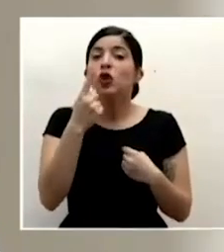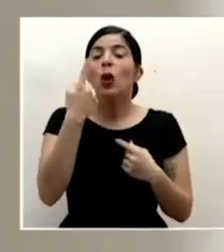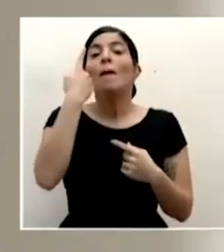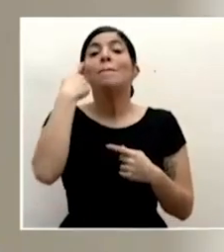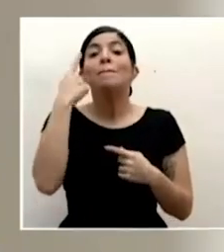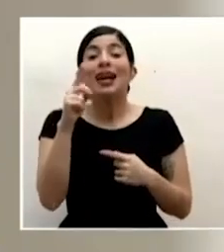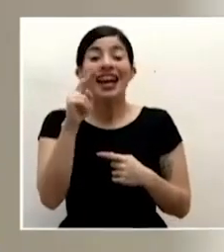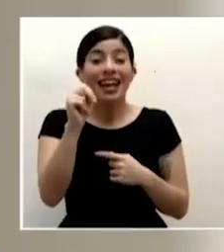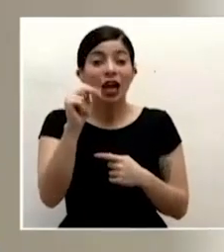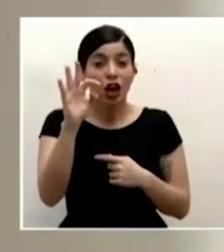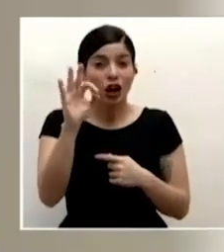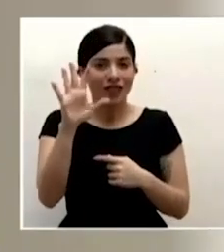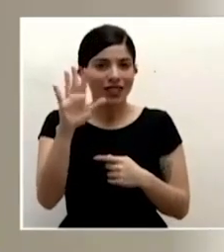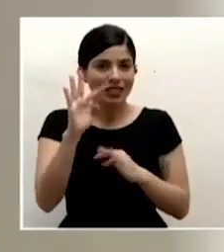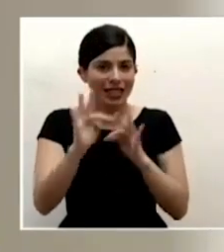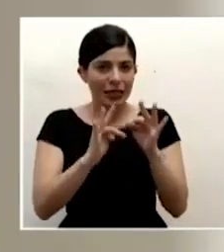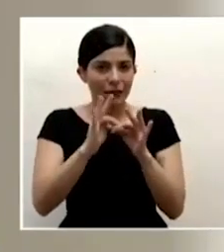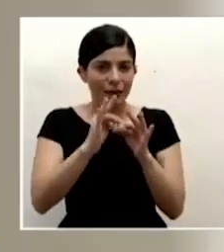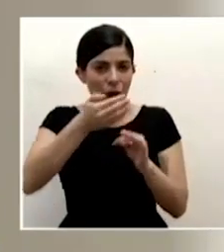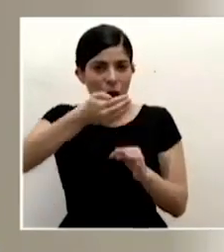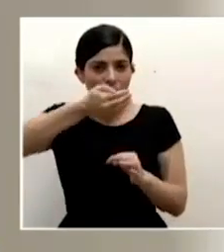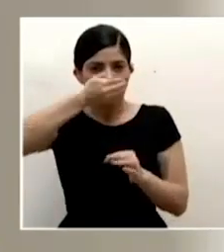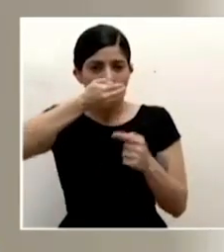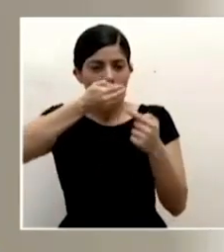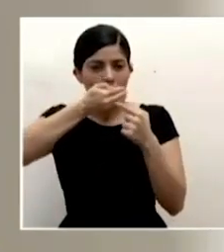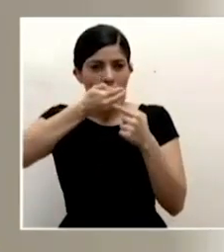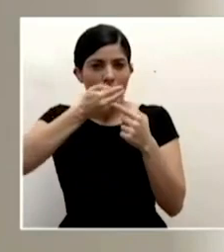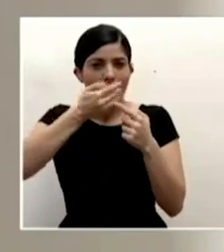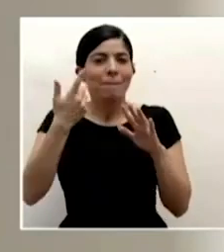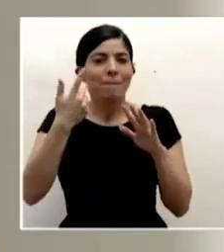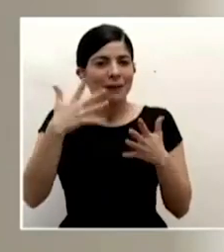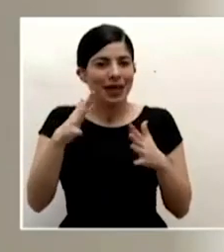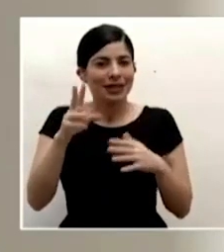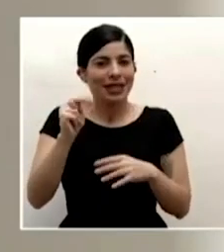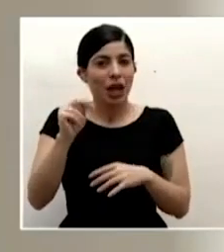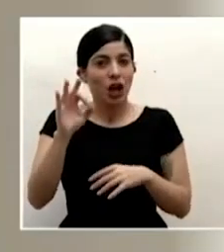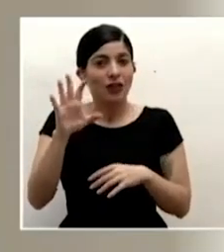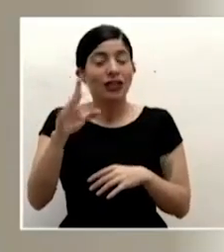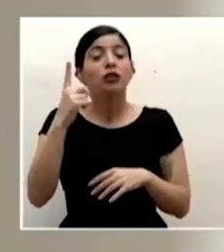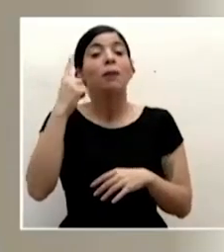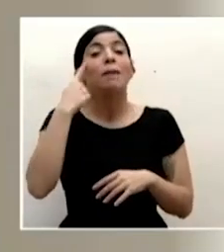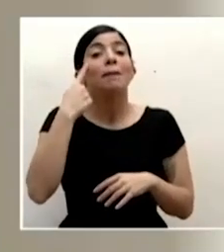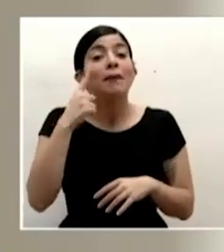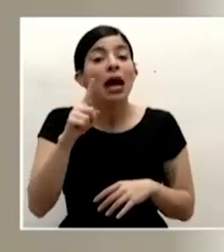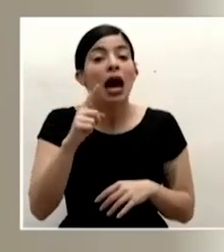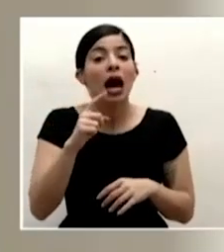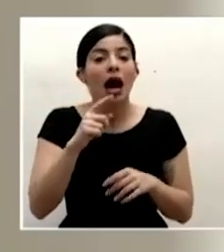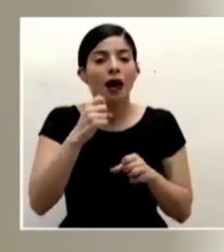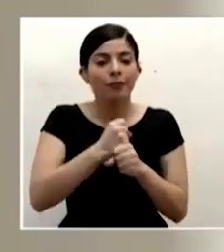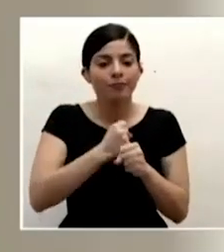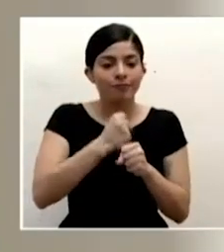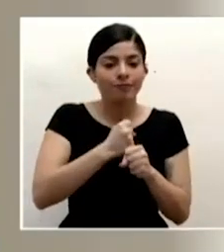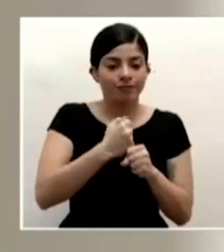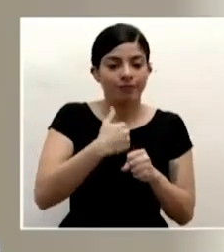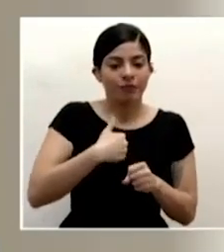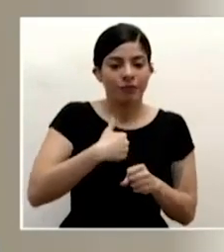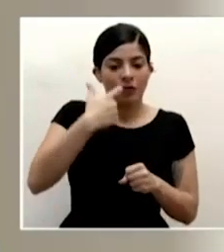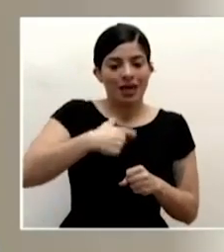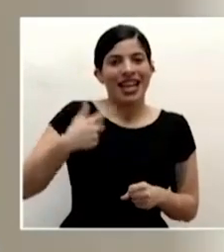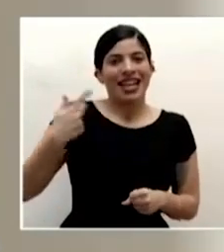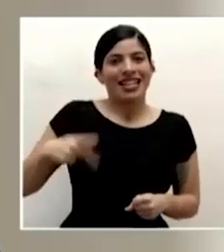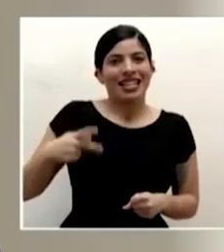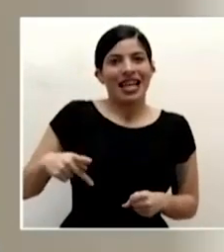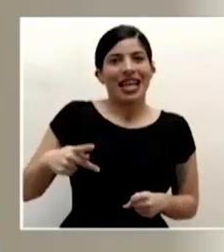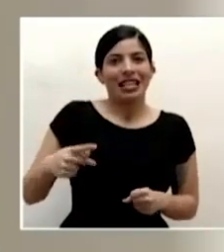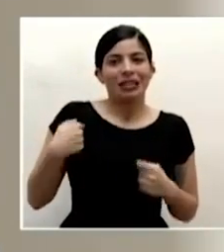N95 o esas que tienen un grado parecido al N95 son para procedimientos que tienen un riesgo incrementado de exposición